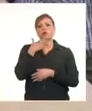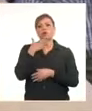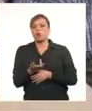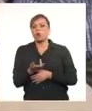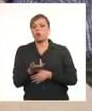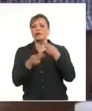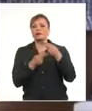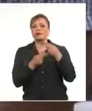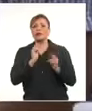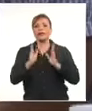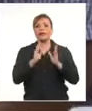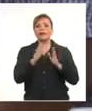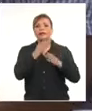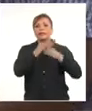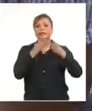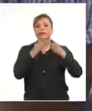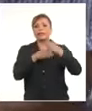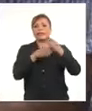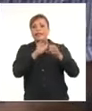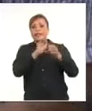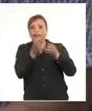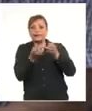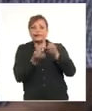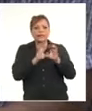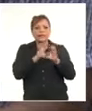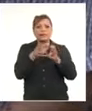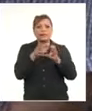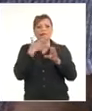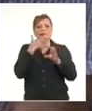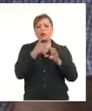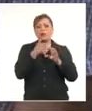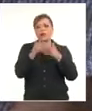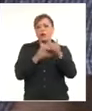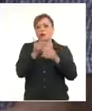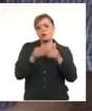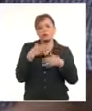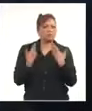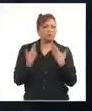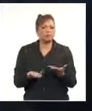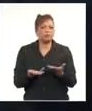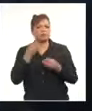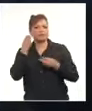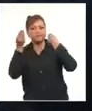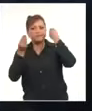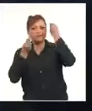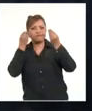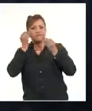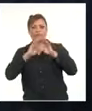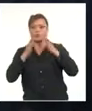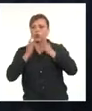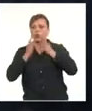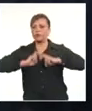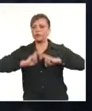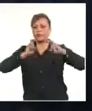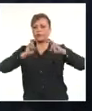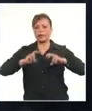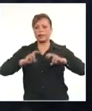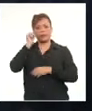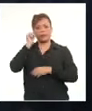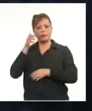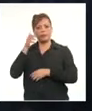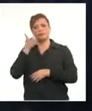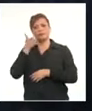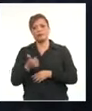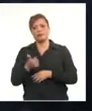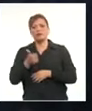constructiva de la prótesis, cuáles iban a ser los mejores avances, llevando la experiencia, por decirlo así, a la mejora